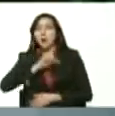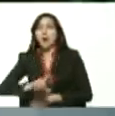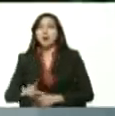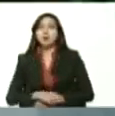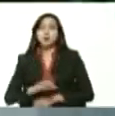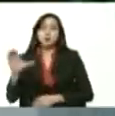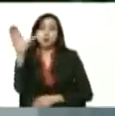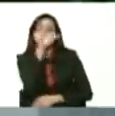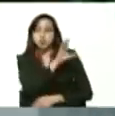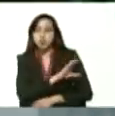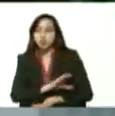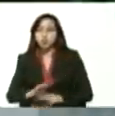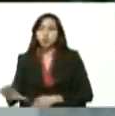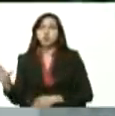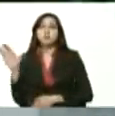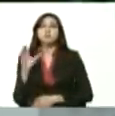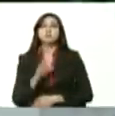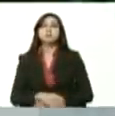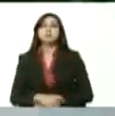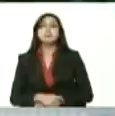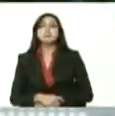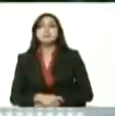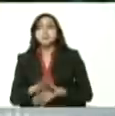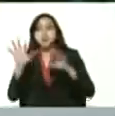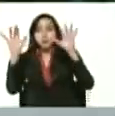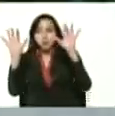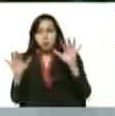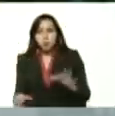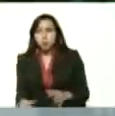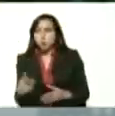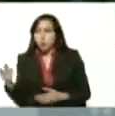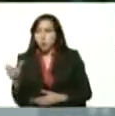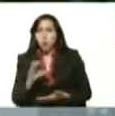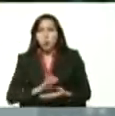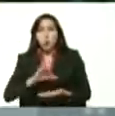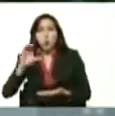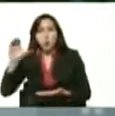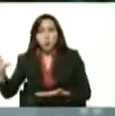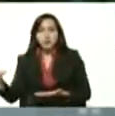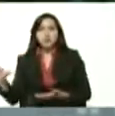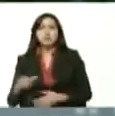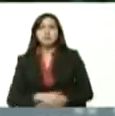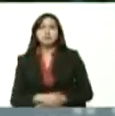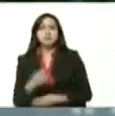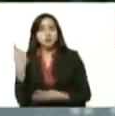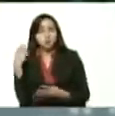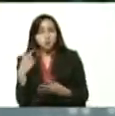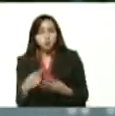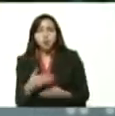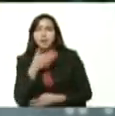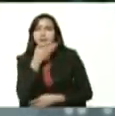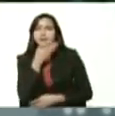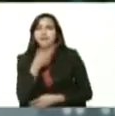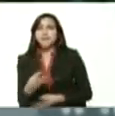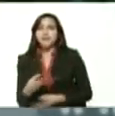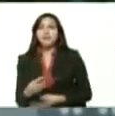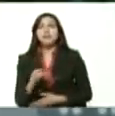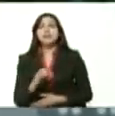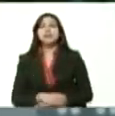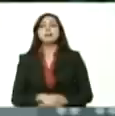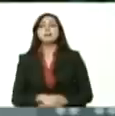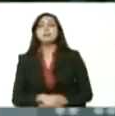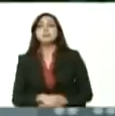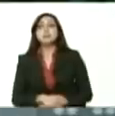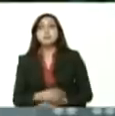el ciclo invierno ellos van a proceder a entregar bueno un conjunto de facilidades financiamientos